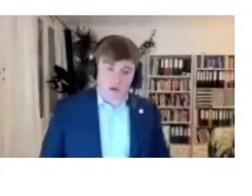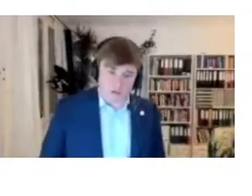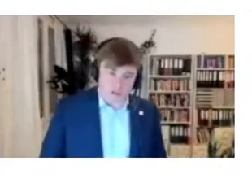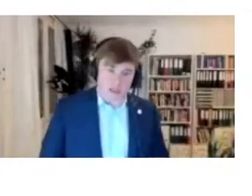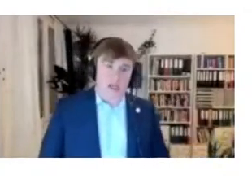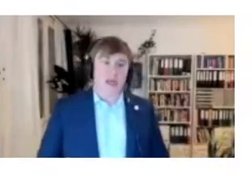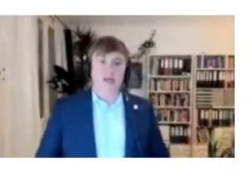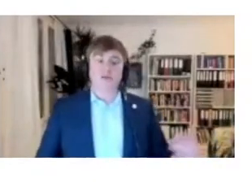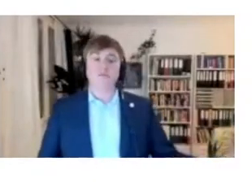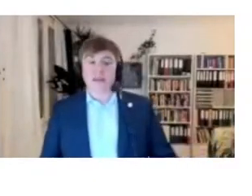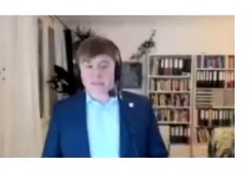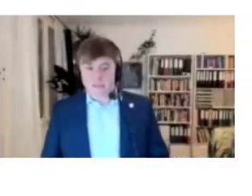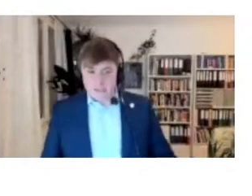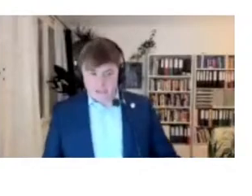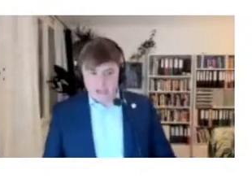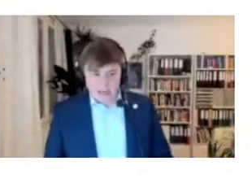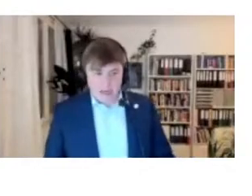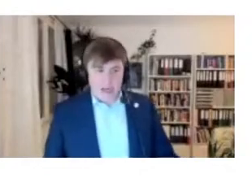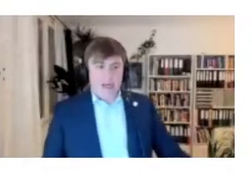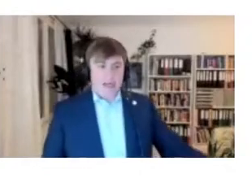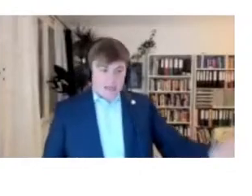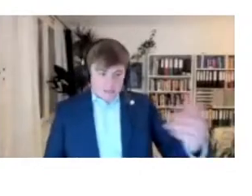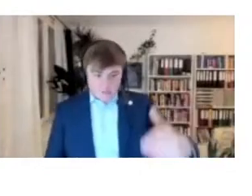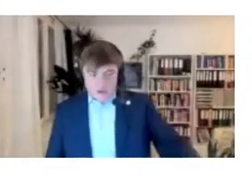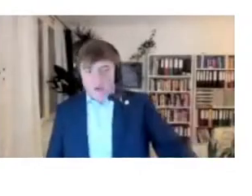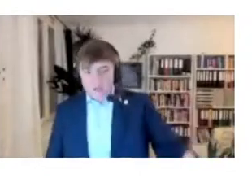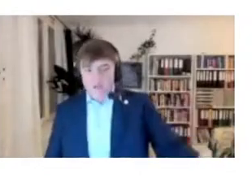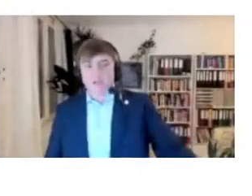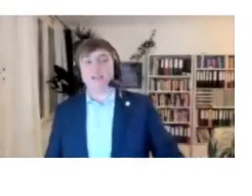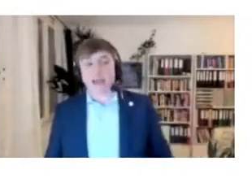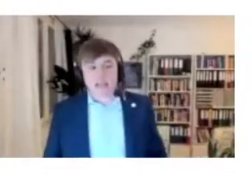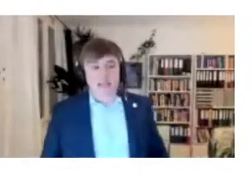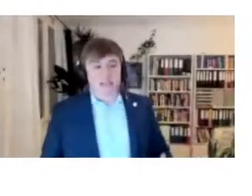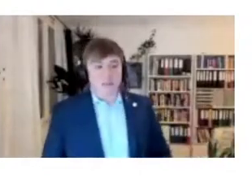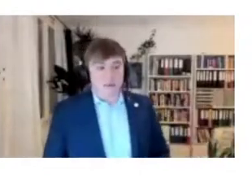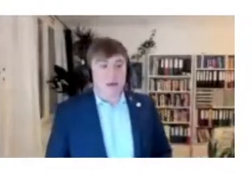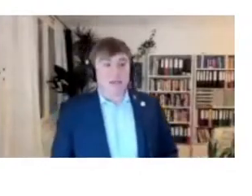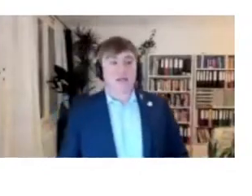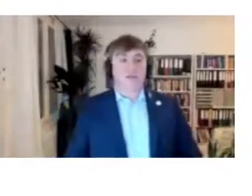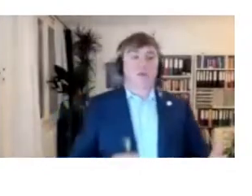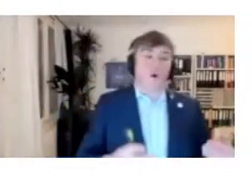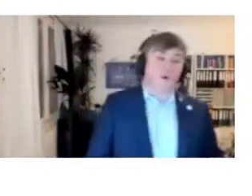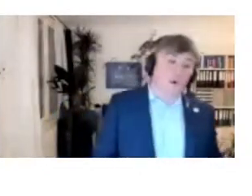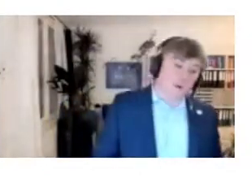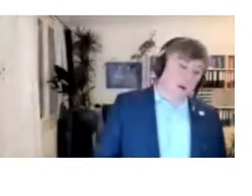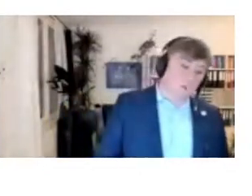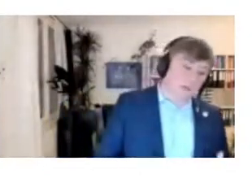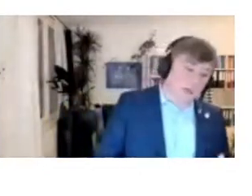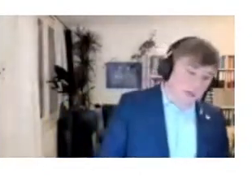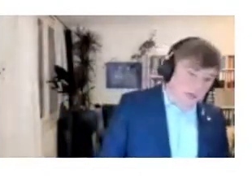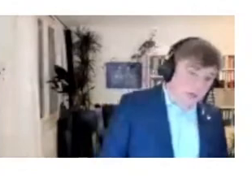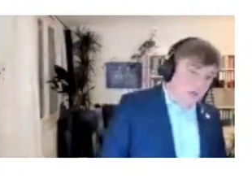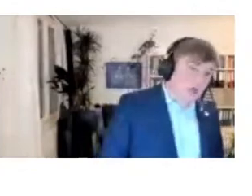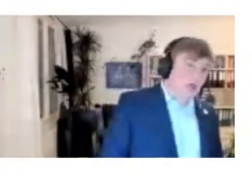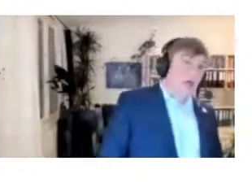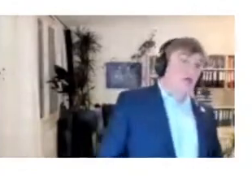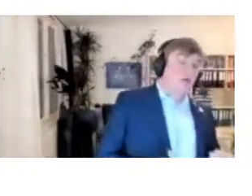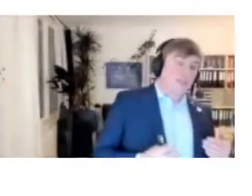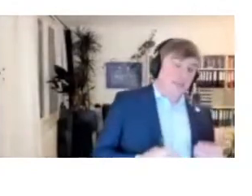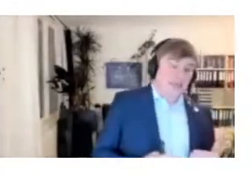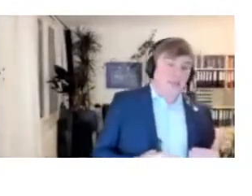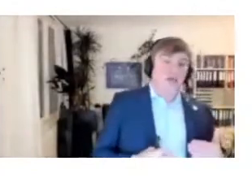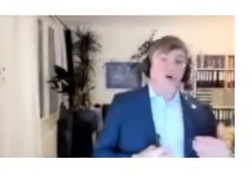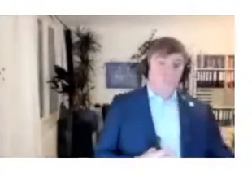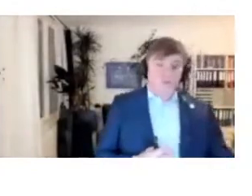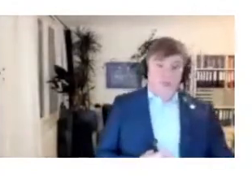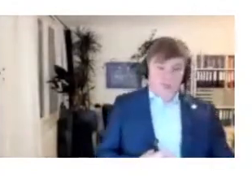muy costoso si se hiciera un error. Porque en el siguiente paso, hay una obligación de